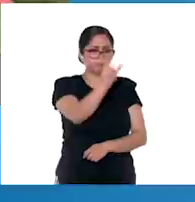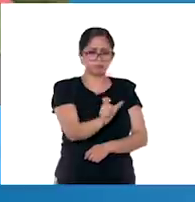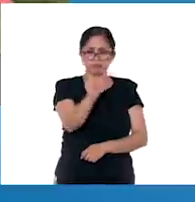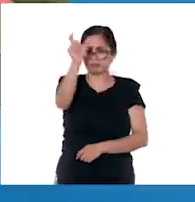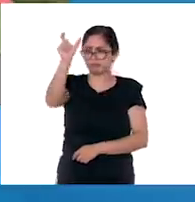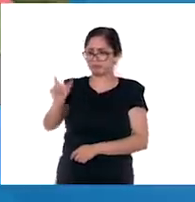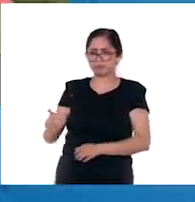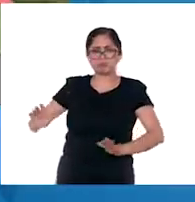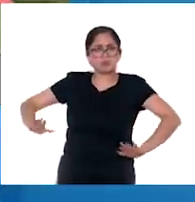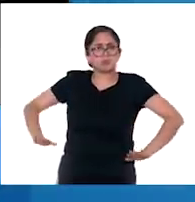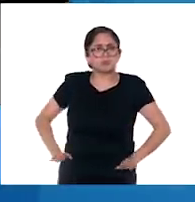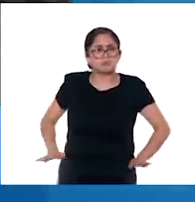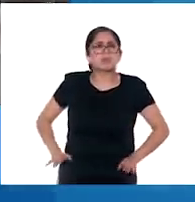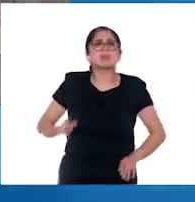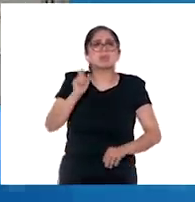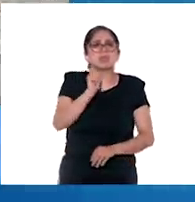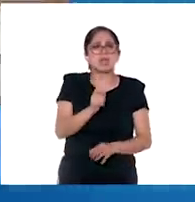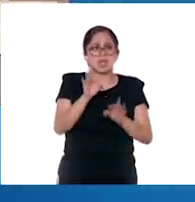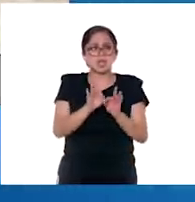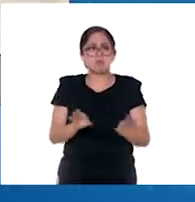invención de lo que son las razas.